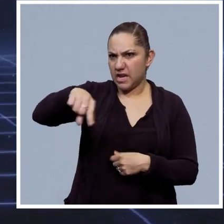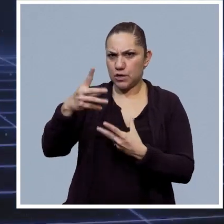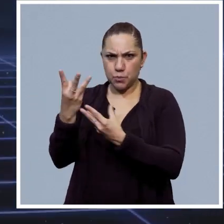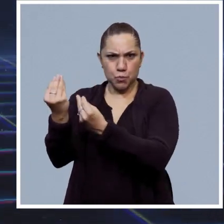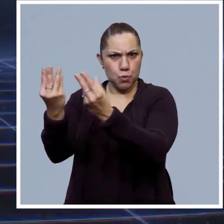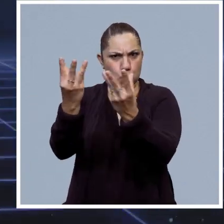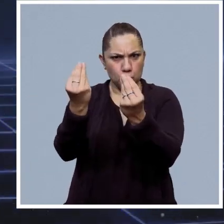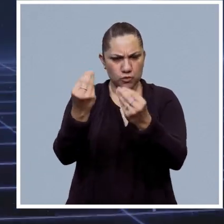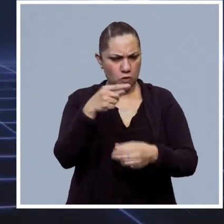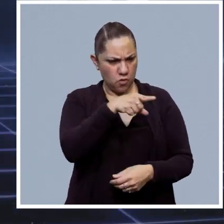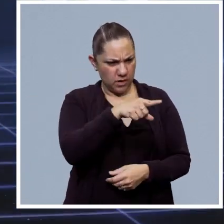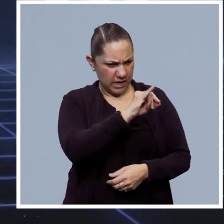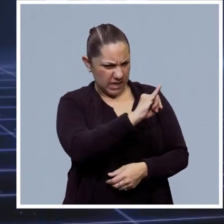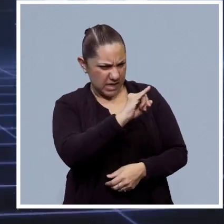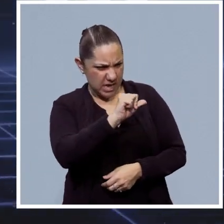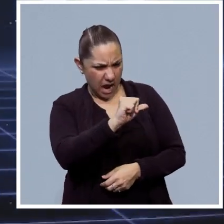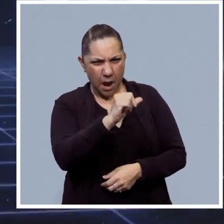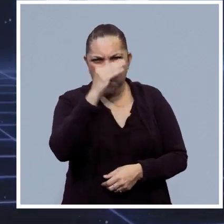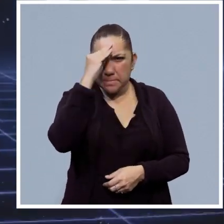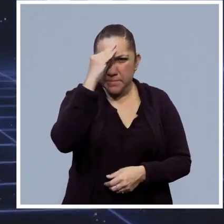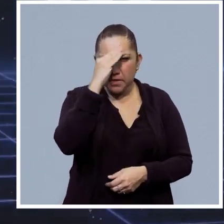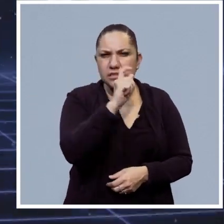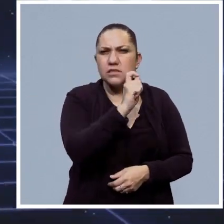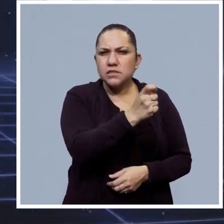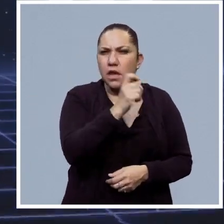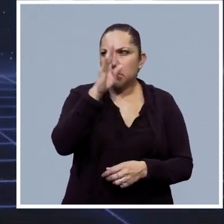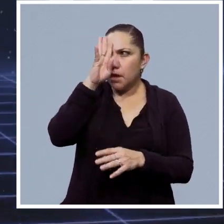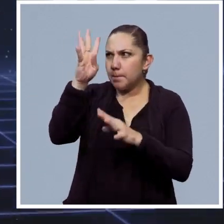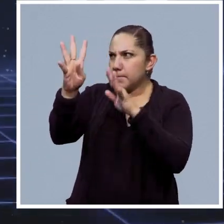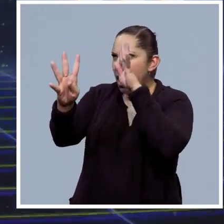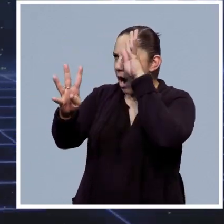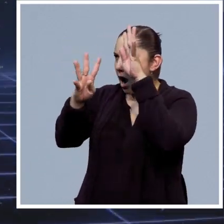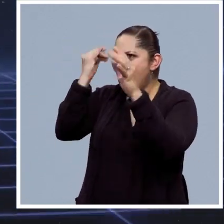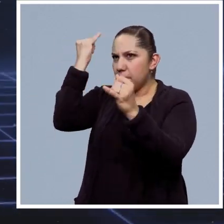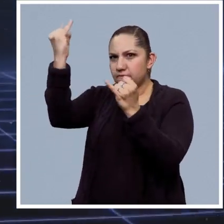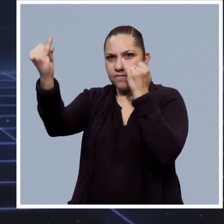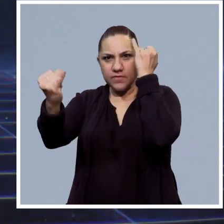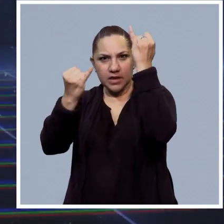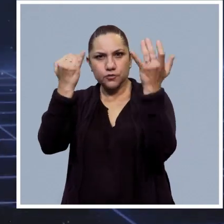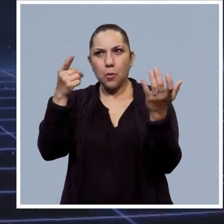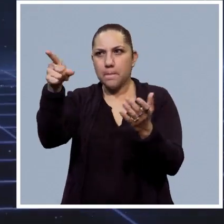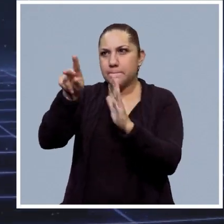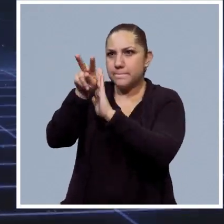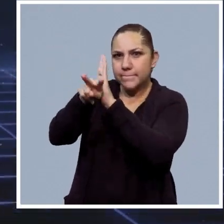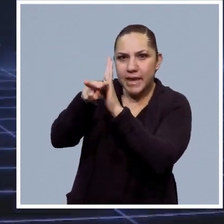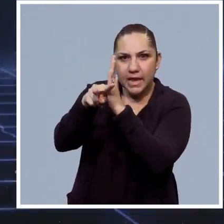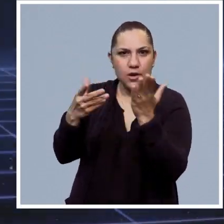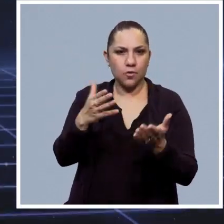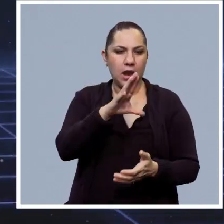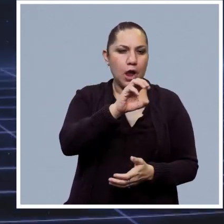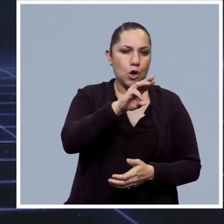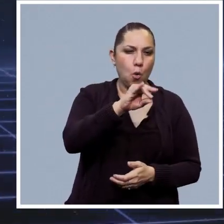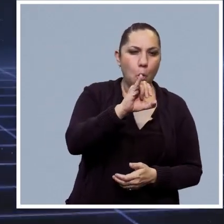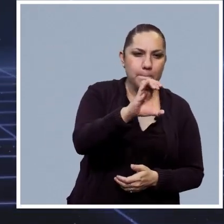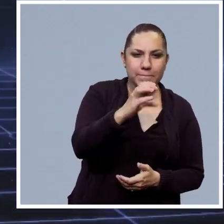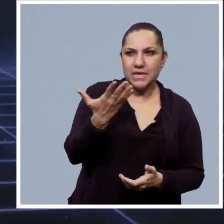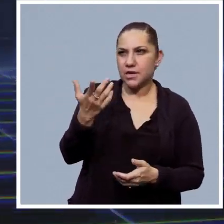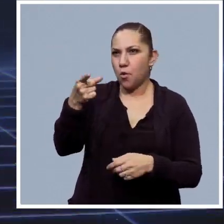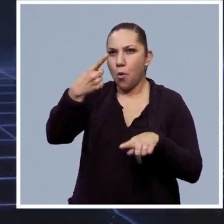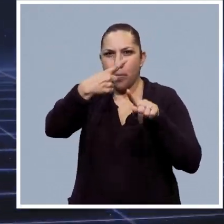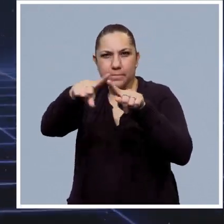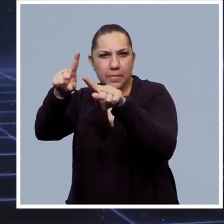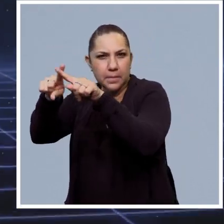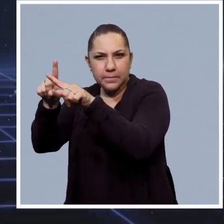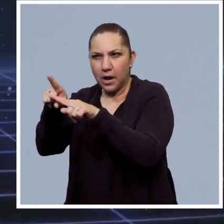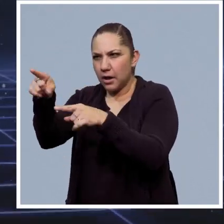Para muchas personas la inteligencia artificial está relacionada con lo que vemos en la ciencia ficción a través de una película, los cómics o una